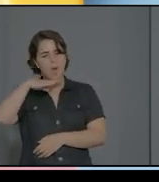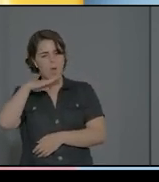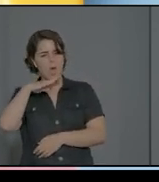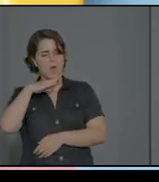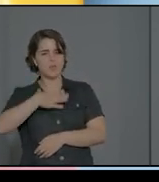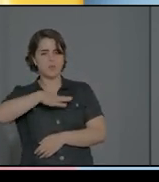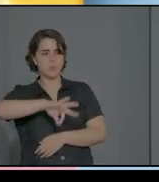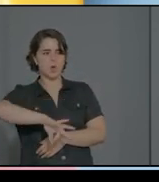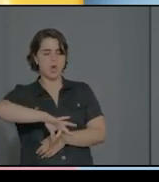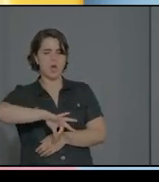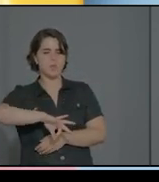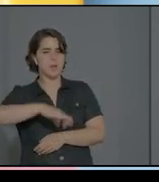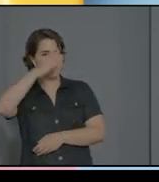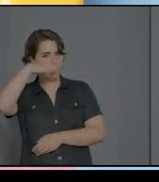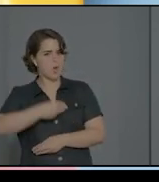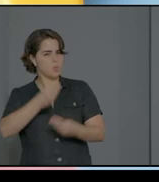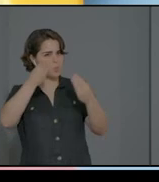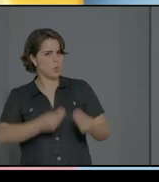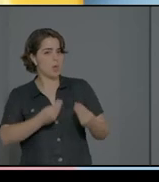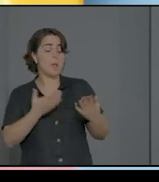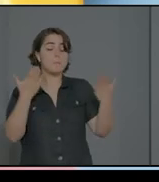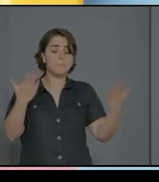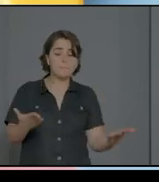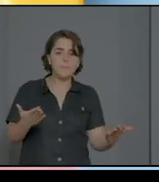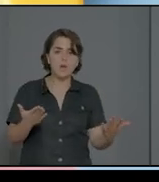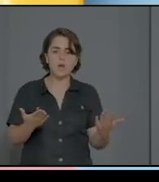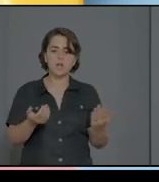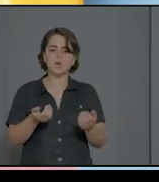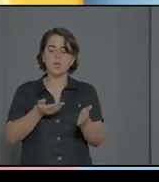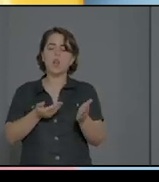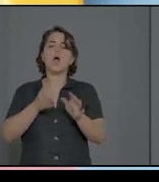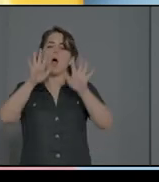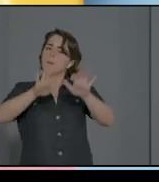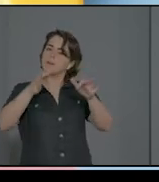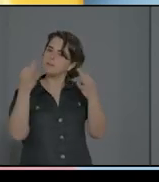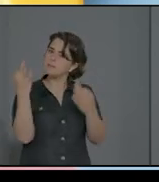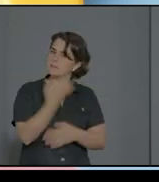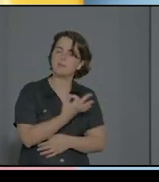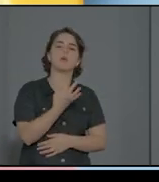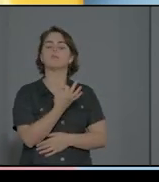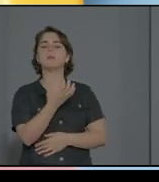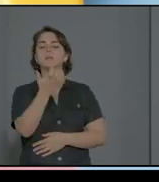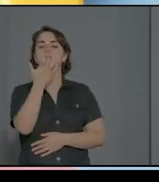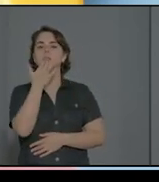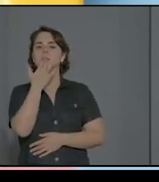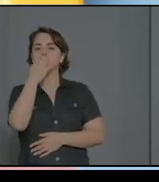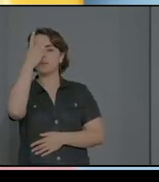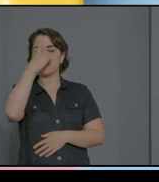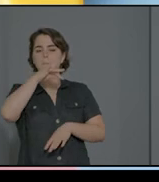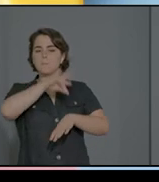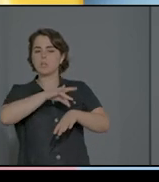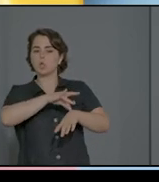aprender esta trayectoria. Cuando hay una patología, nos encontramos enfrente de una patología como esta,